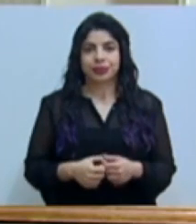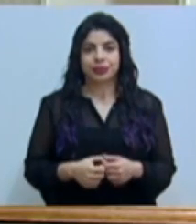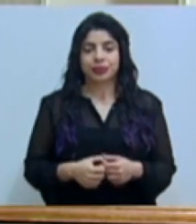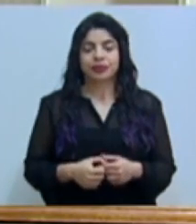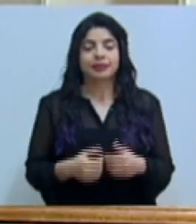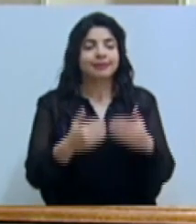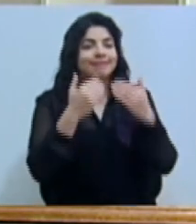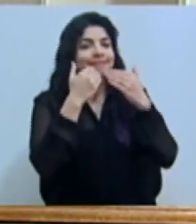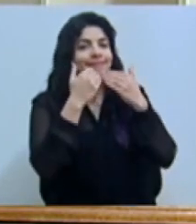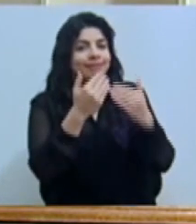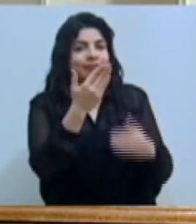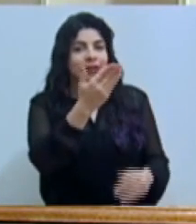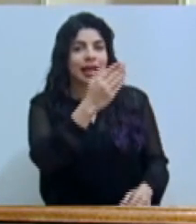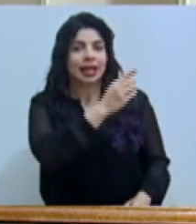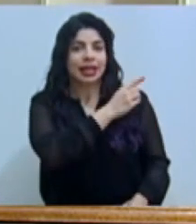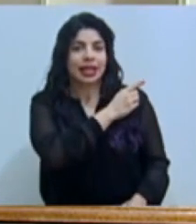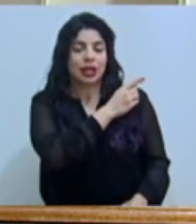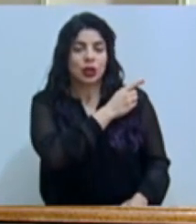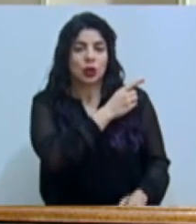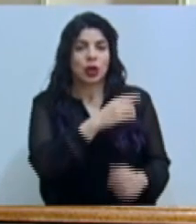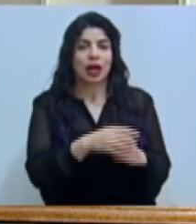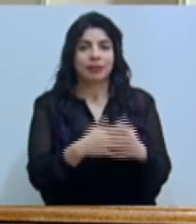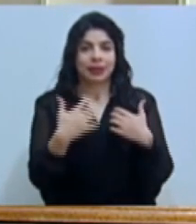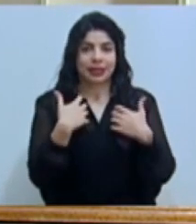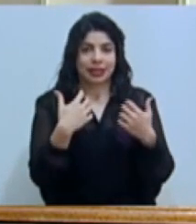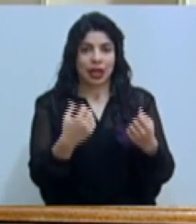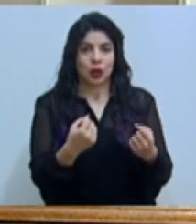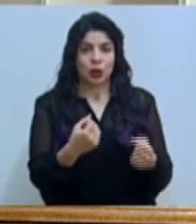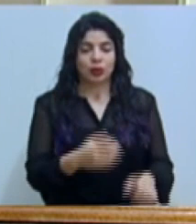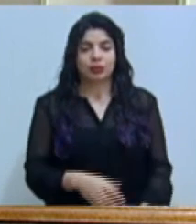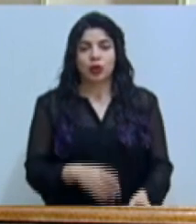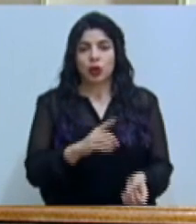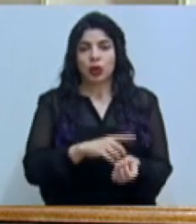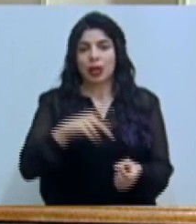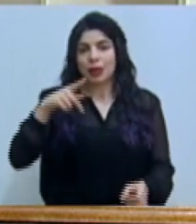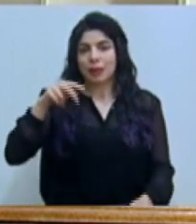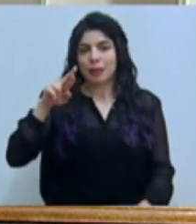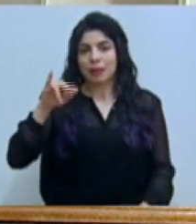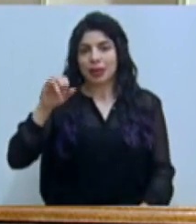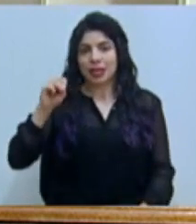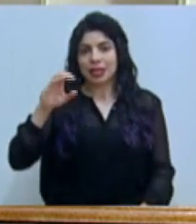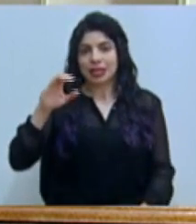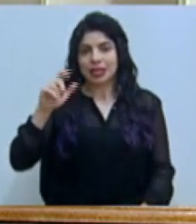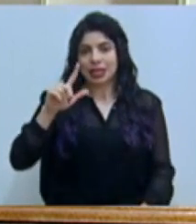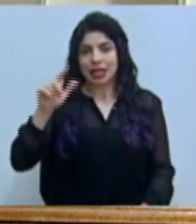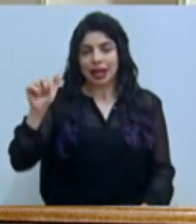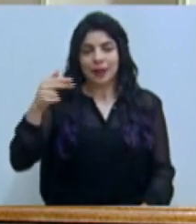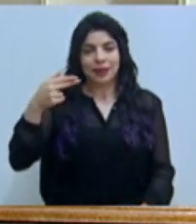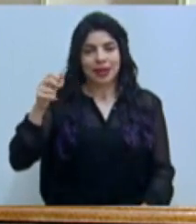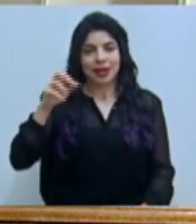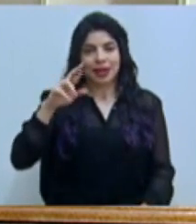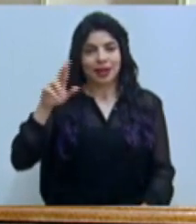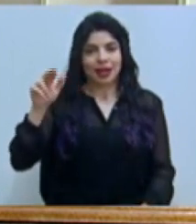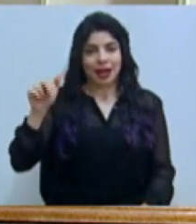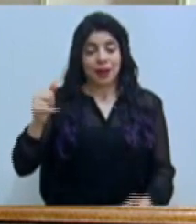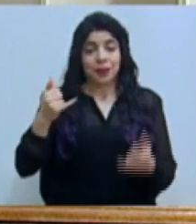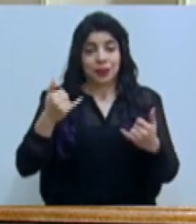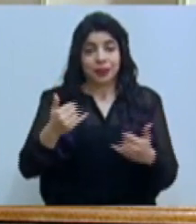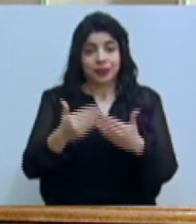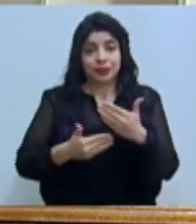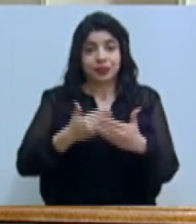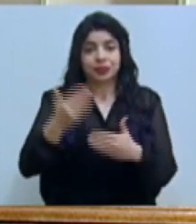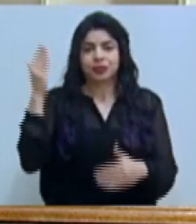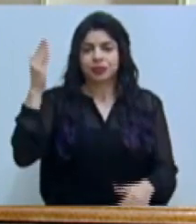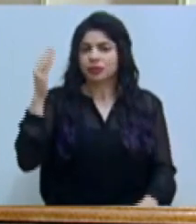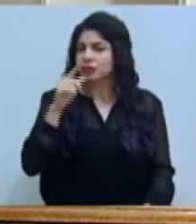Agradecemos a la directora de la Salud, a la doctora Priscila Herrera. A continuación, vamos a escuchar